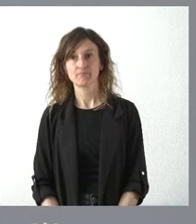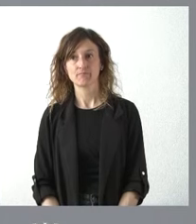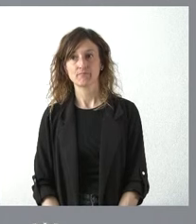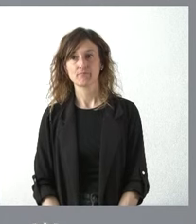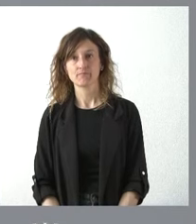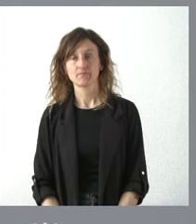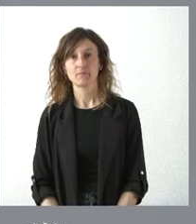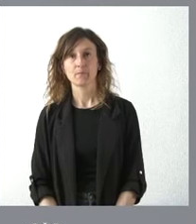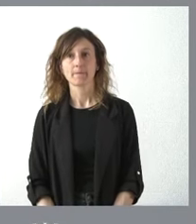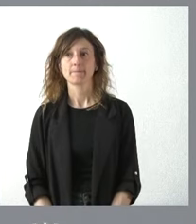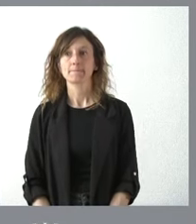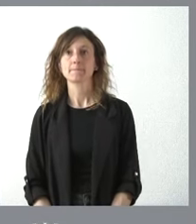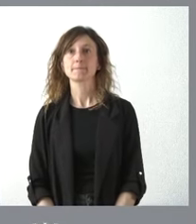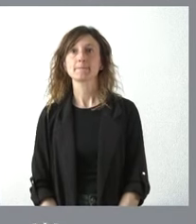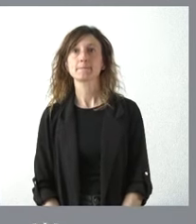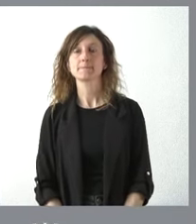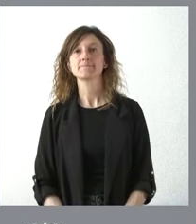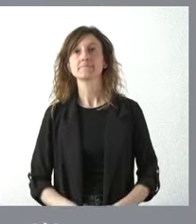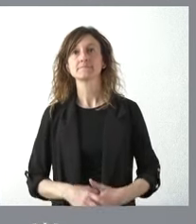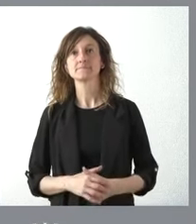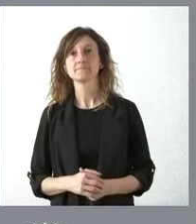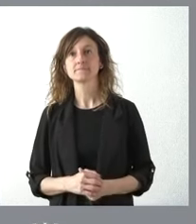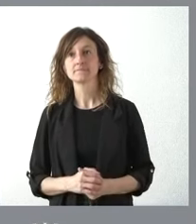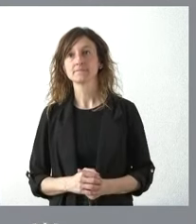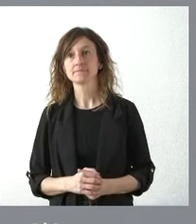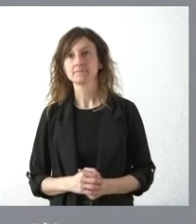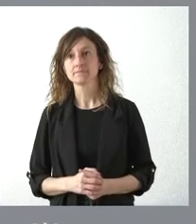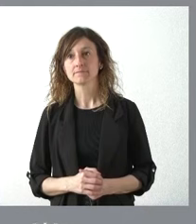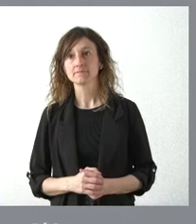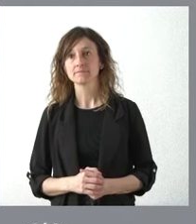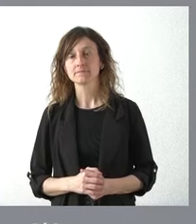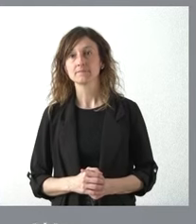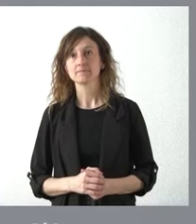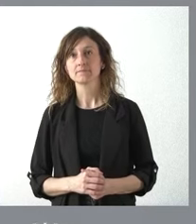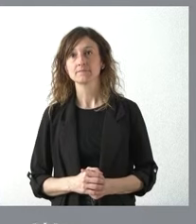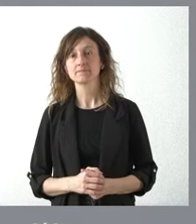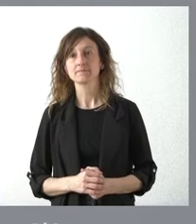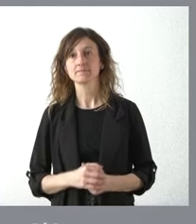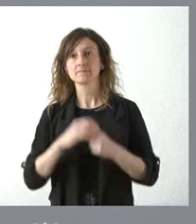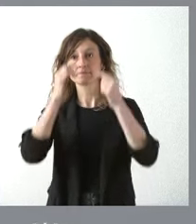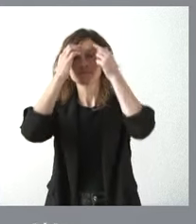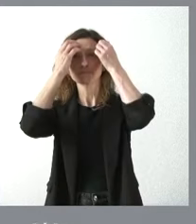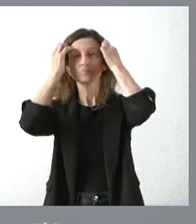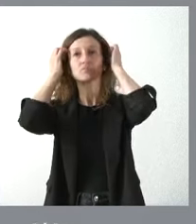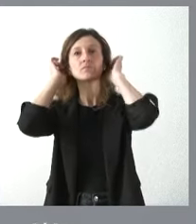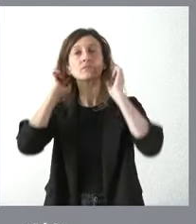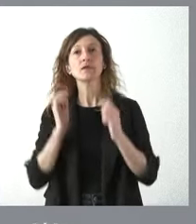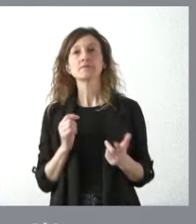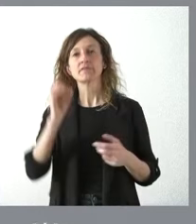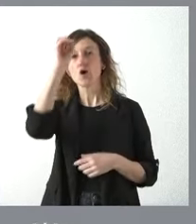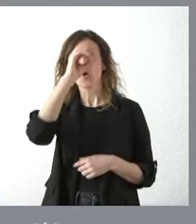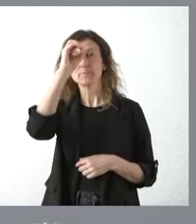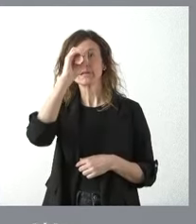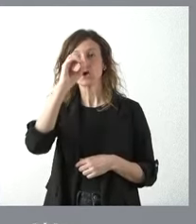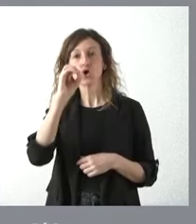y sobre el otro tema sobre el otro tema en qué términos se produce ese intercambio de pareceres sobre aquella